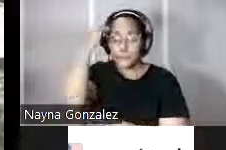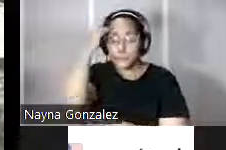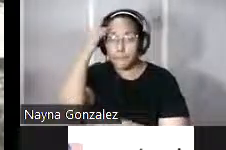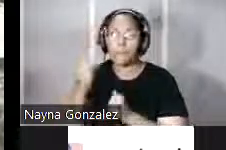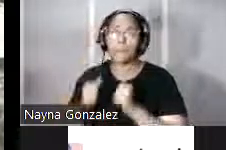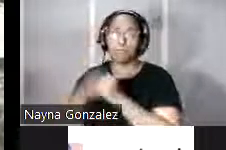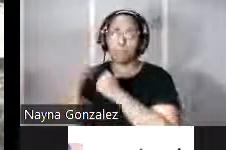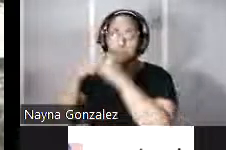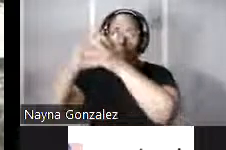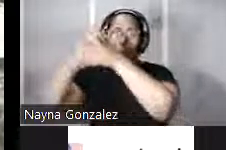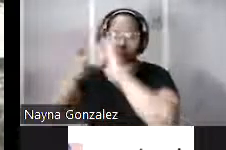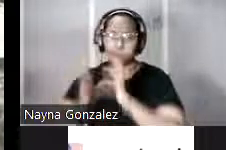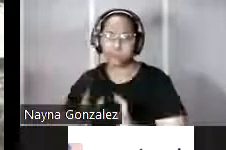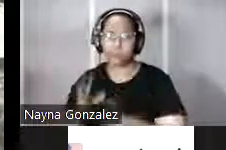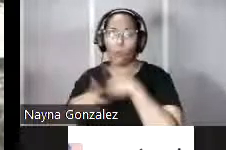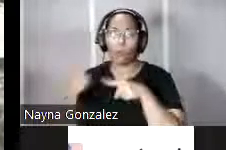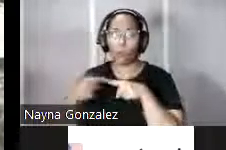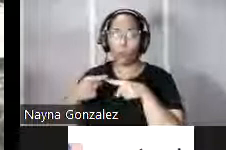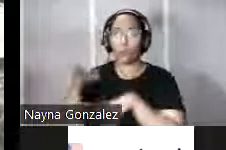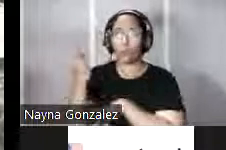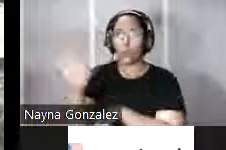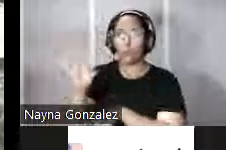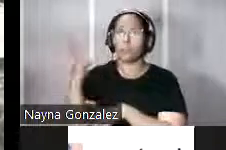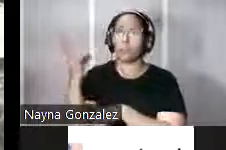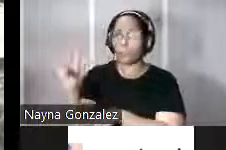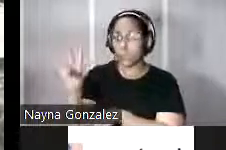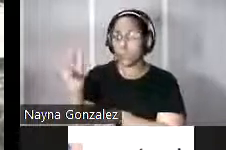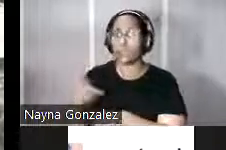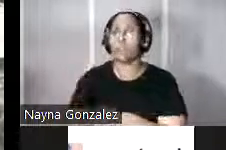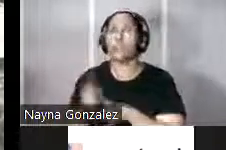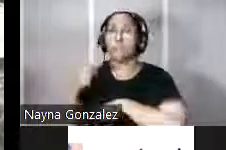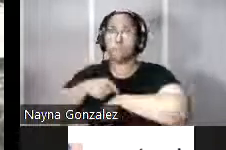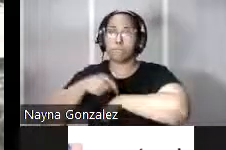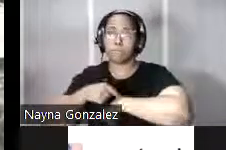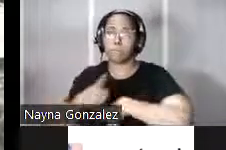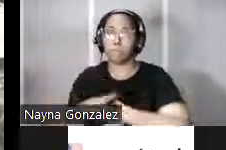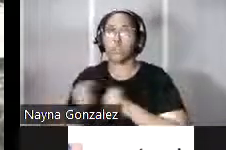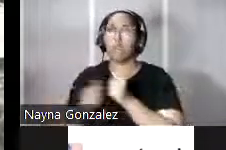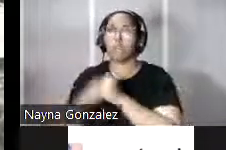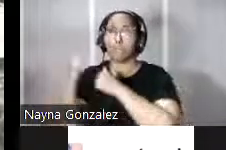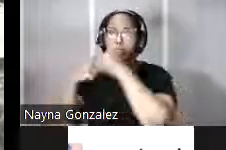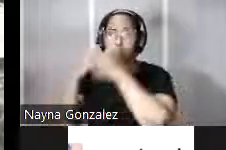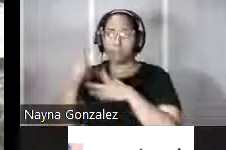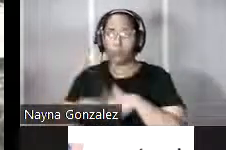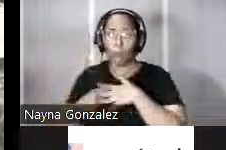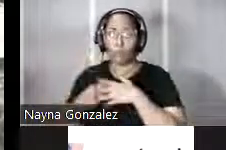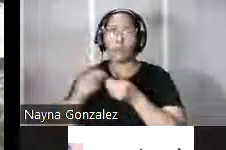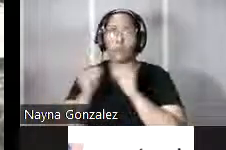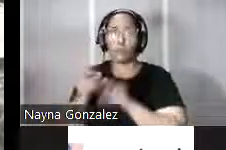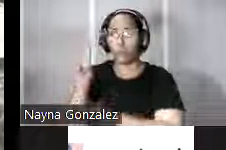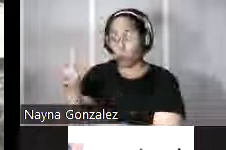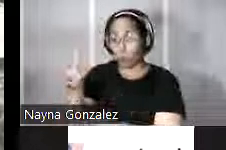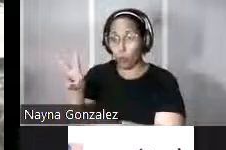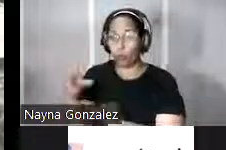demolida en 1917, que es el momento en el que se construye la carretera número 2 que une los